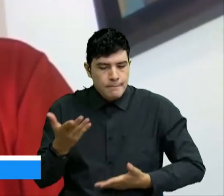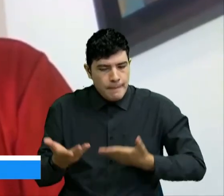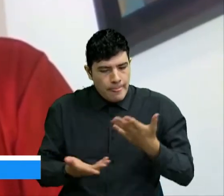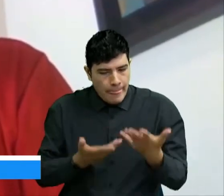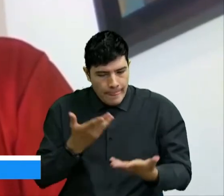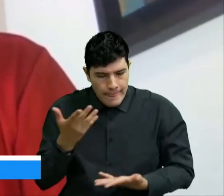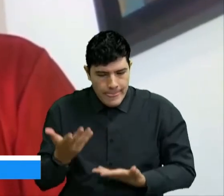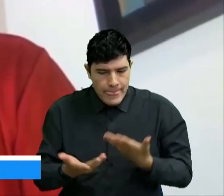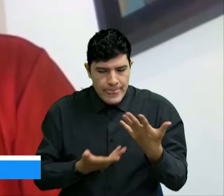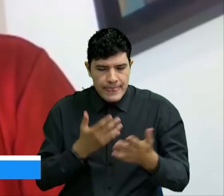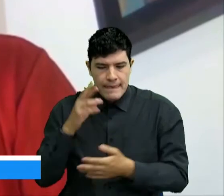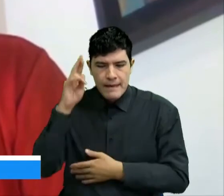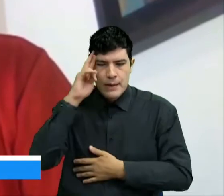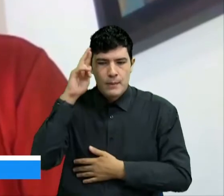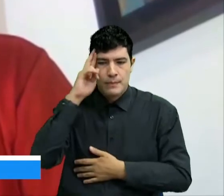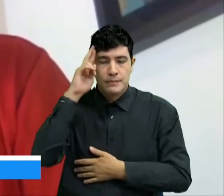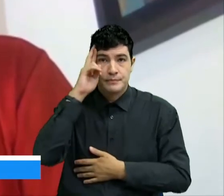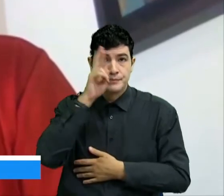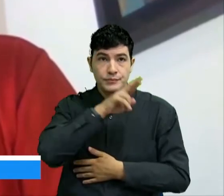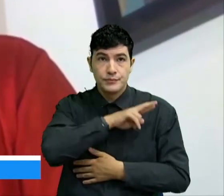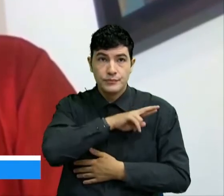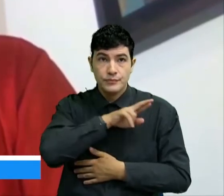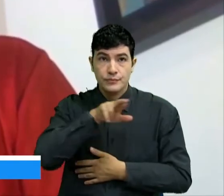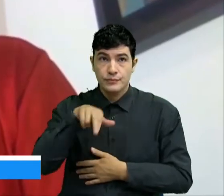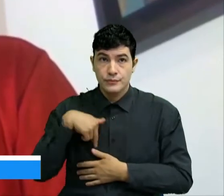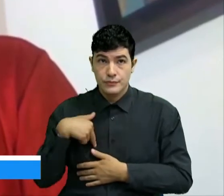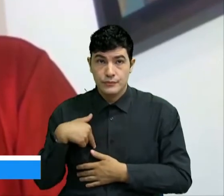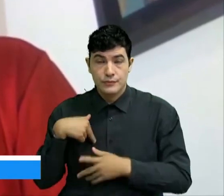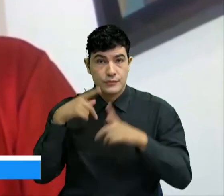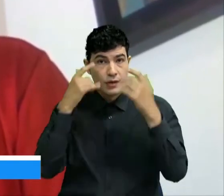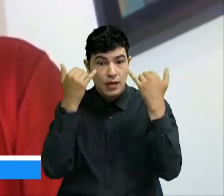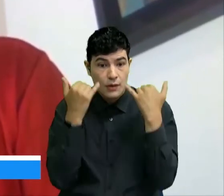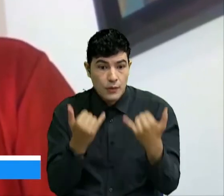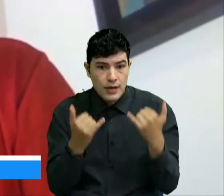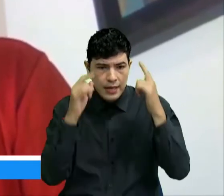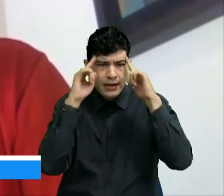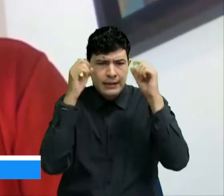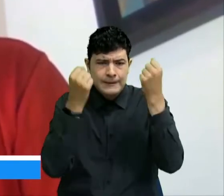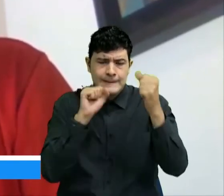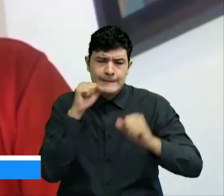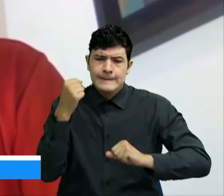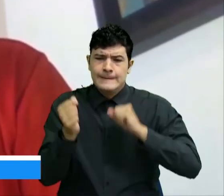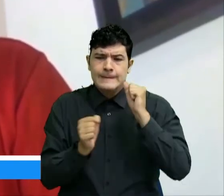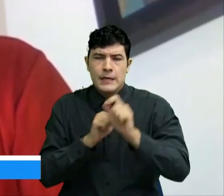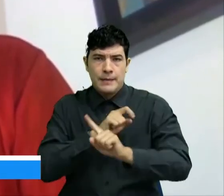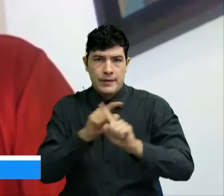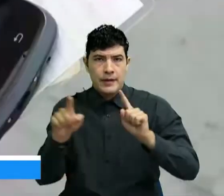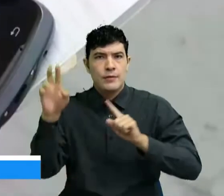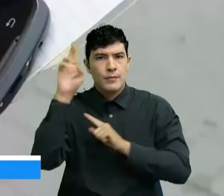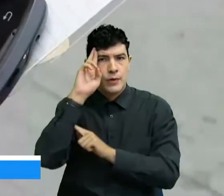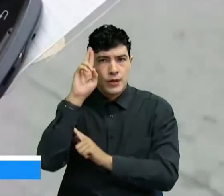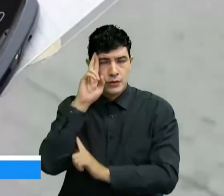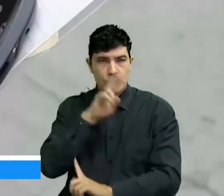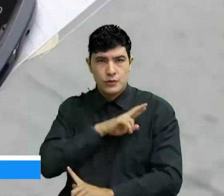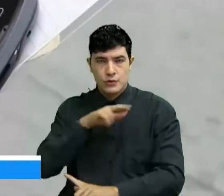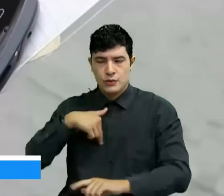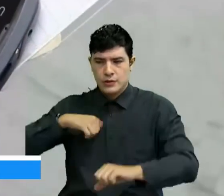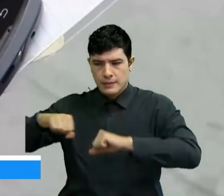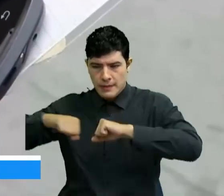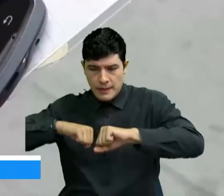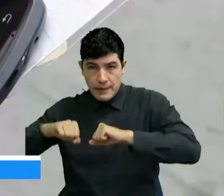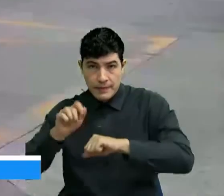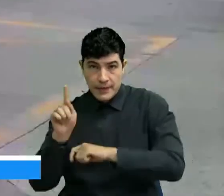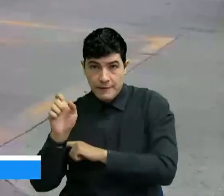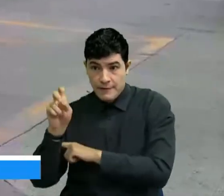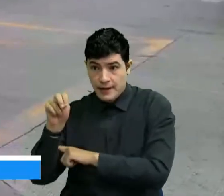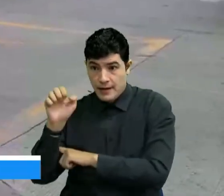Entonces, pues nosotros desde luego tenemos una preocupación muy grande, pero en esa misma medida estamos actuando. Representantes del gremio de